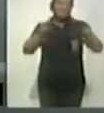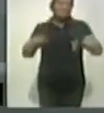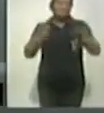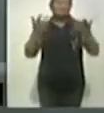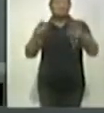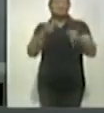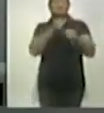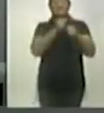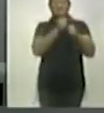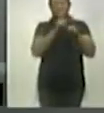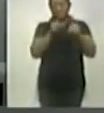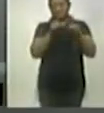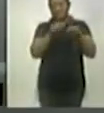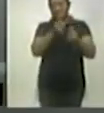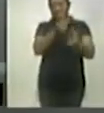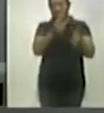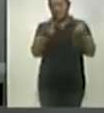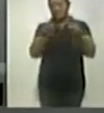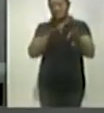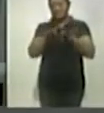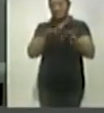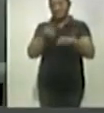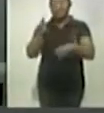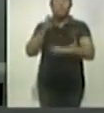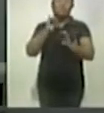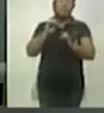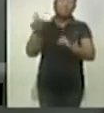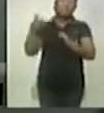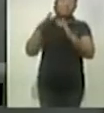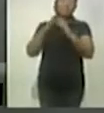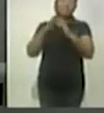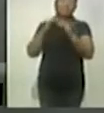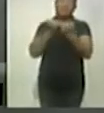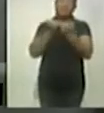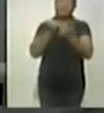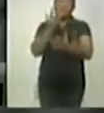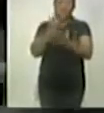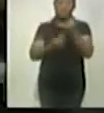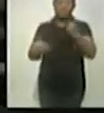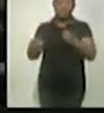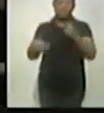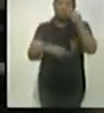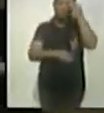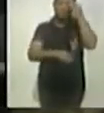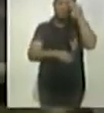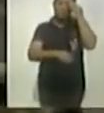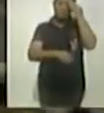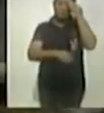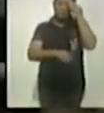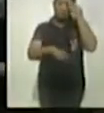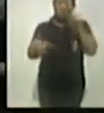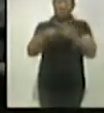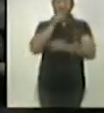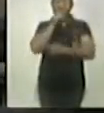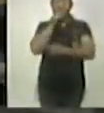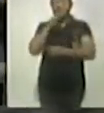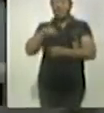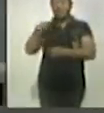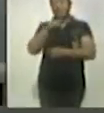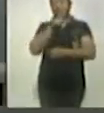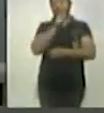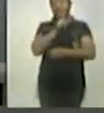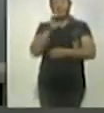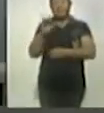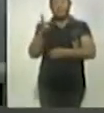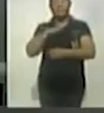que están elaborando en este momento, de sus hogares. Posterior al sismo, las autoridades de protección civil, pues realizaron un